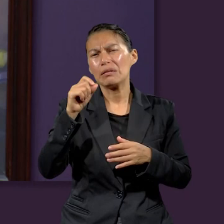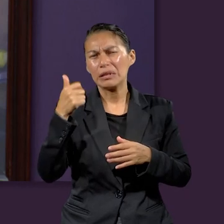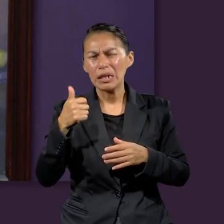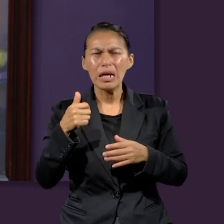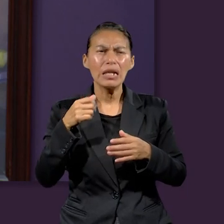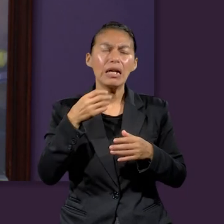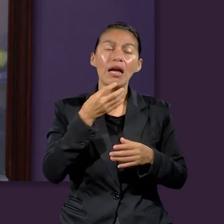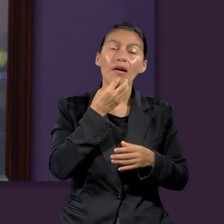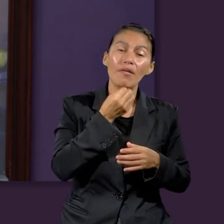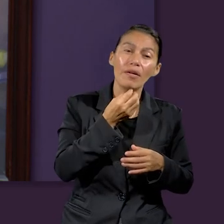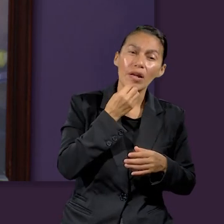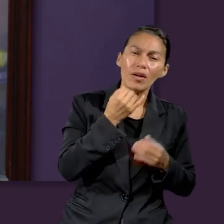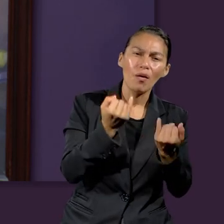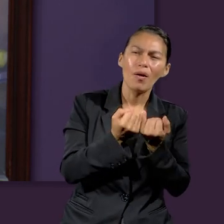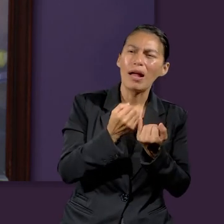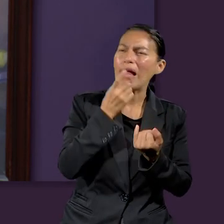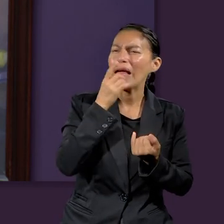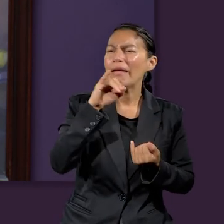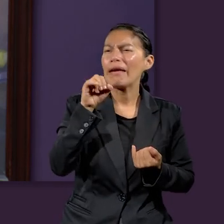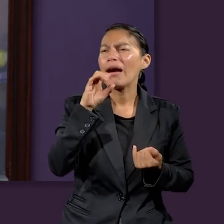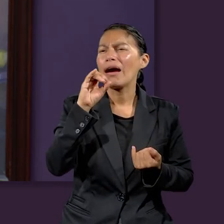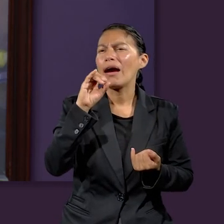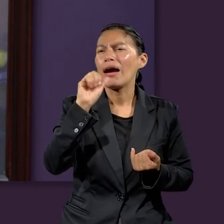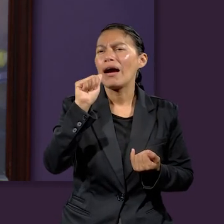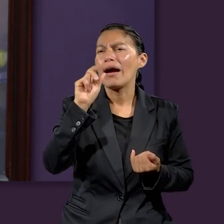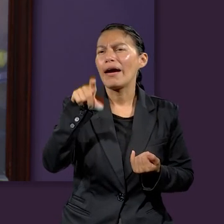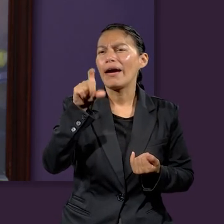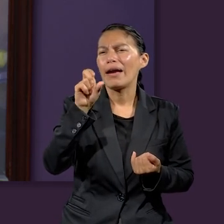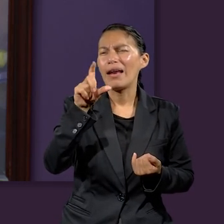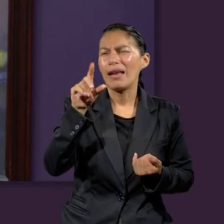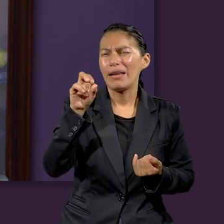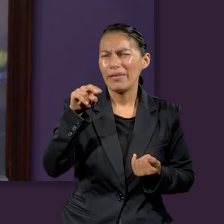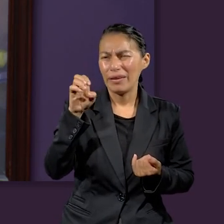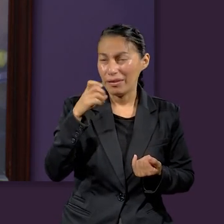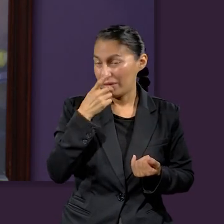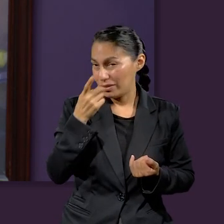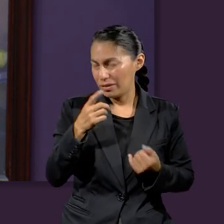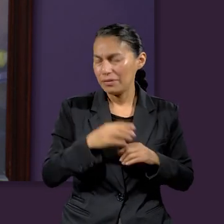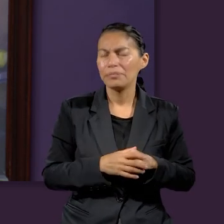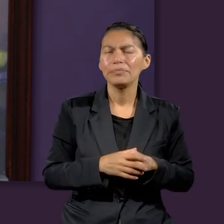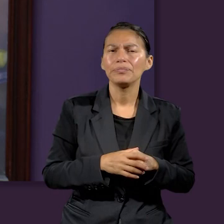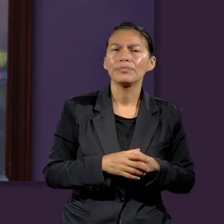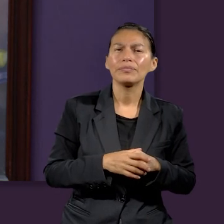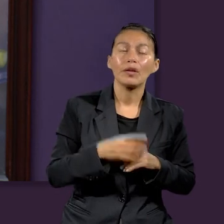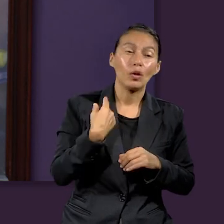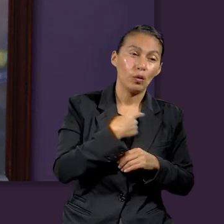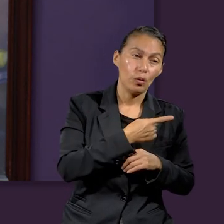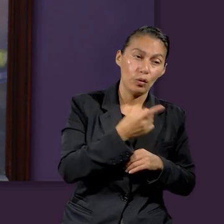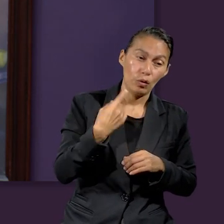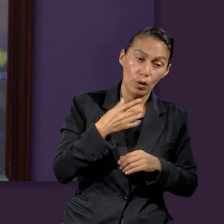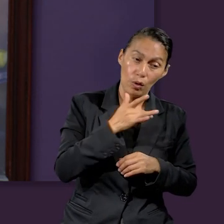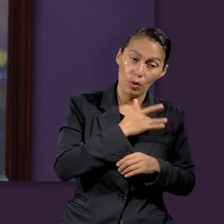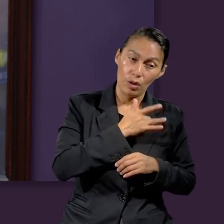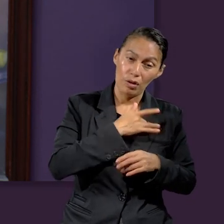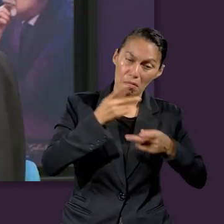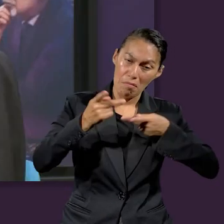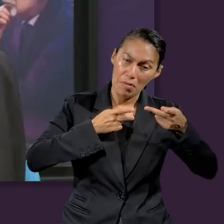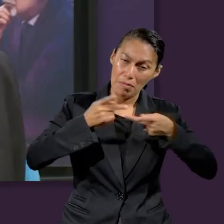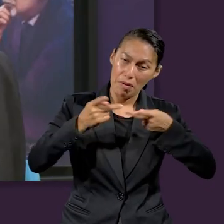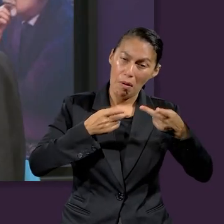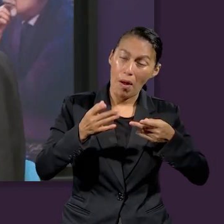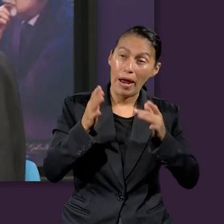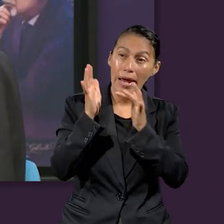hebreos, como mencionaba Jacqueline. Y cierro con que para nosotros debemos preparar nuestro corazón